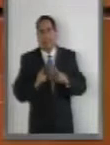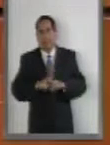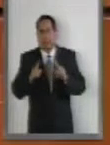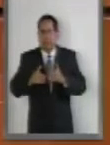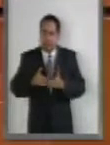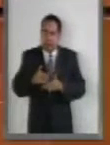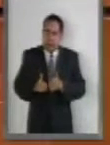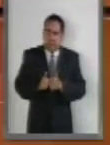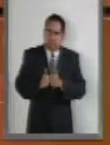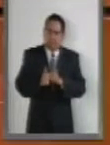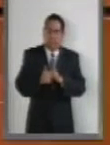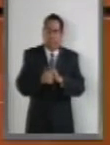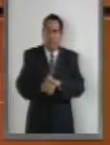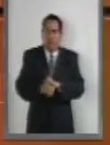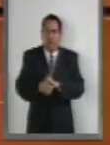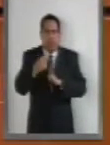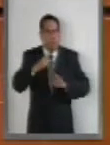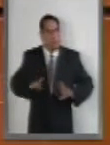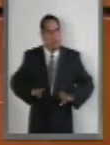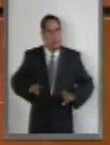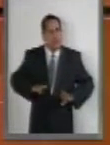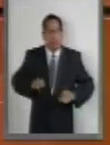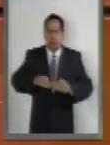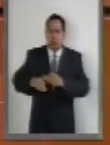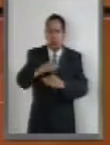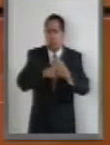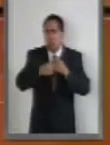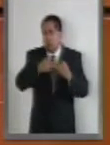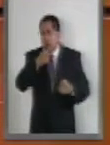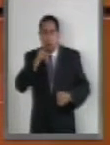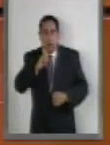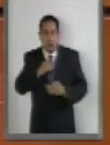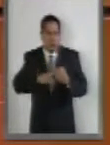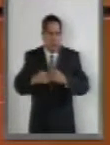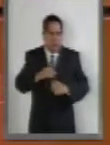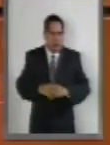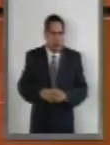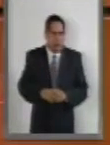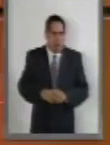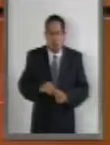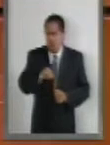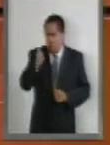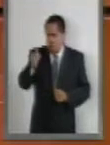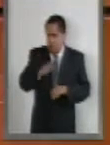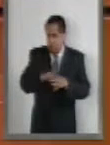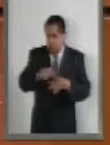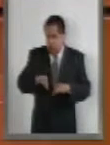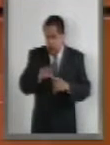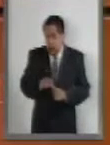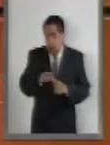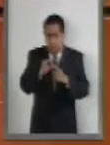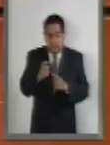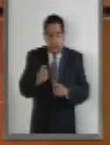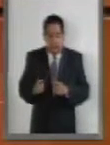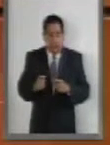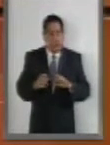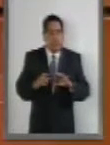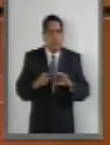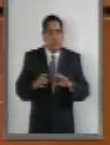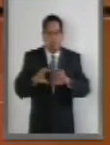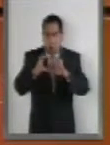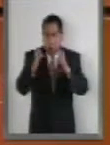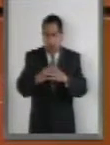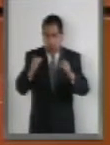constante en beneficios de todas y todas. Otro aspecto a destacar es que el Congreso en mención dio